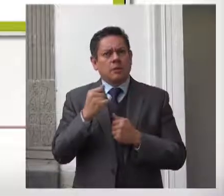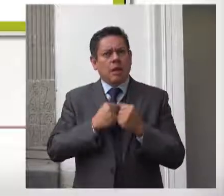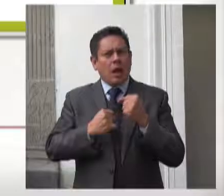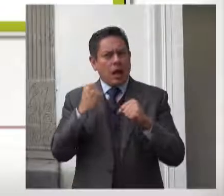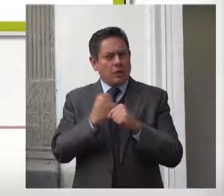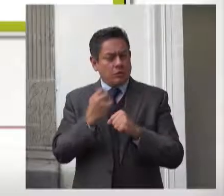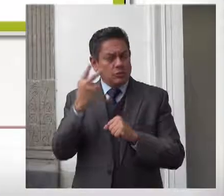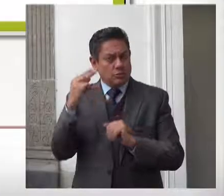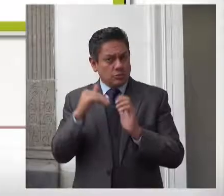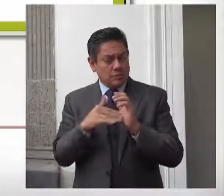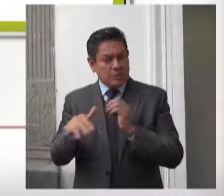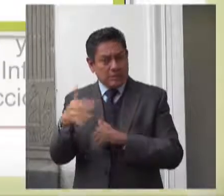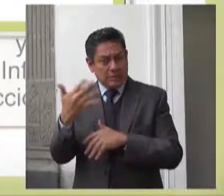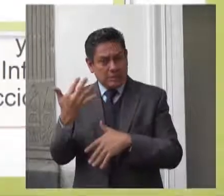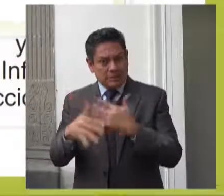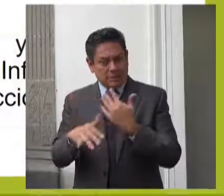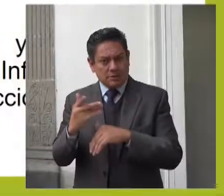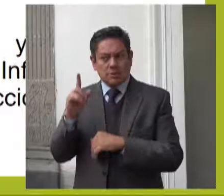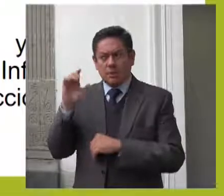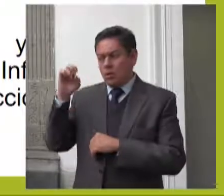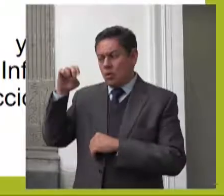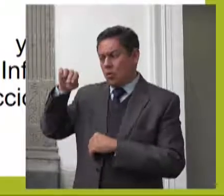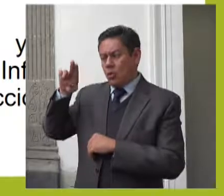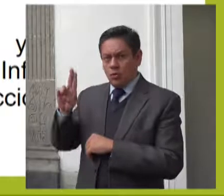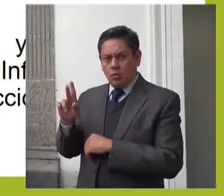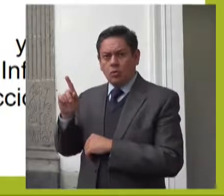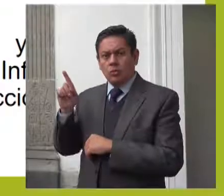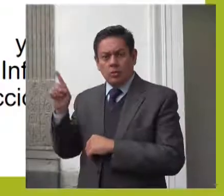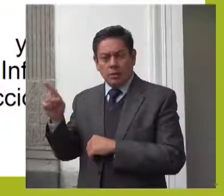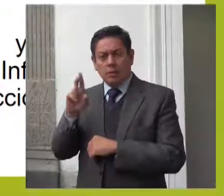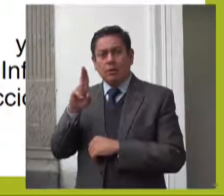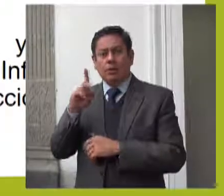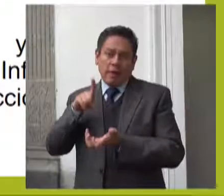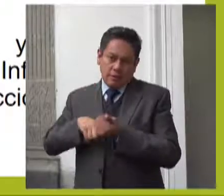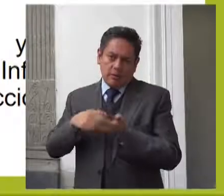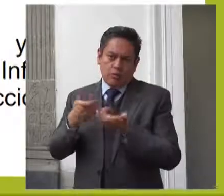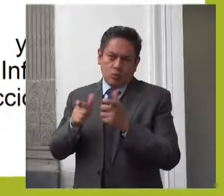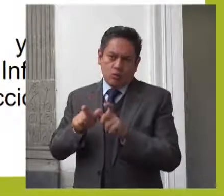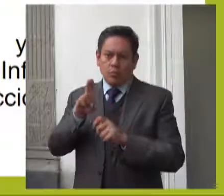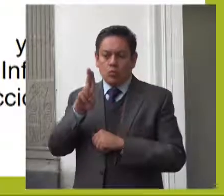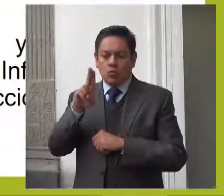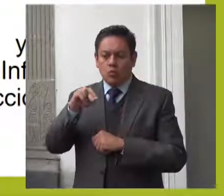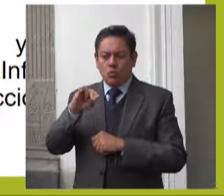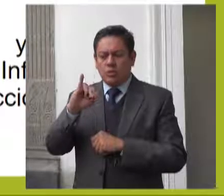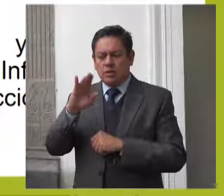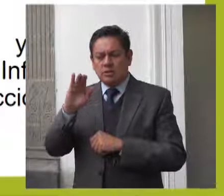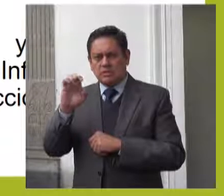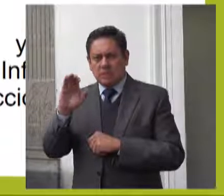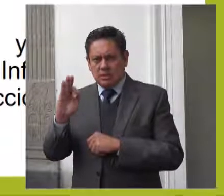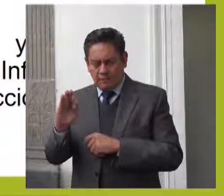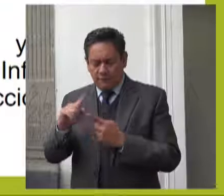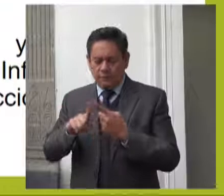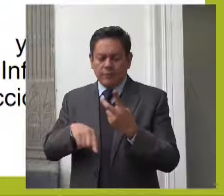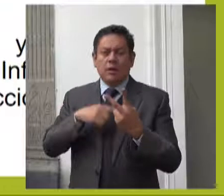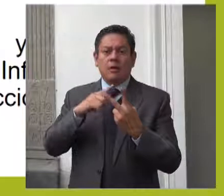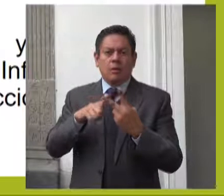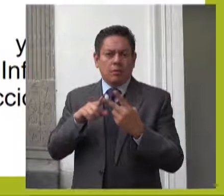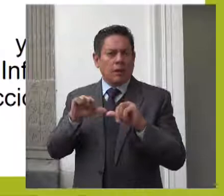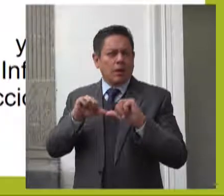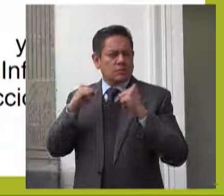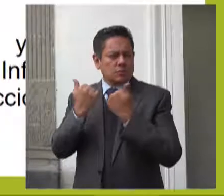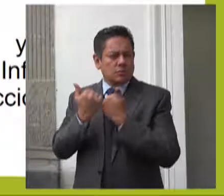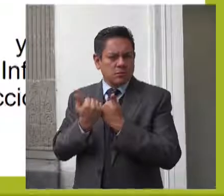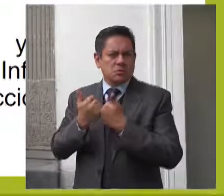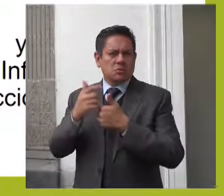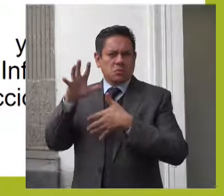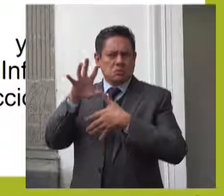Programa de Naciones Unidas para el Desarrollo, UNICEF, la Organización Panamericana de Salud y la Organización